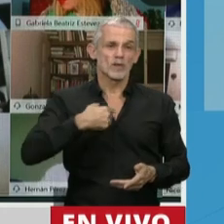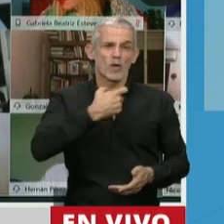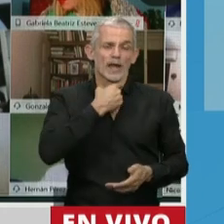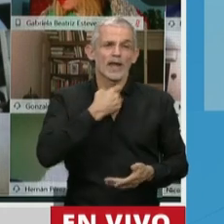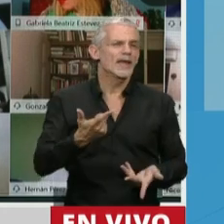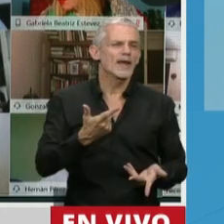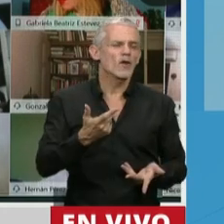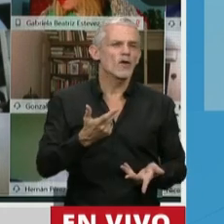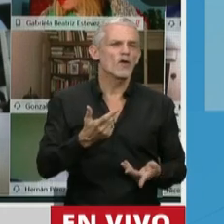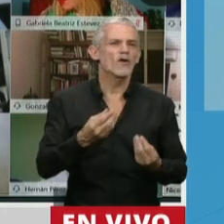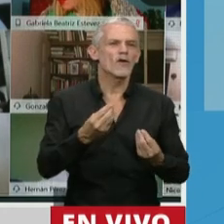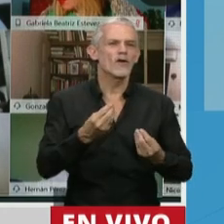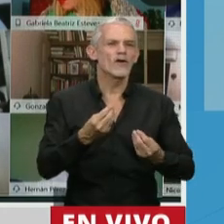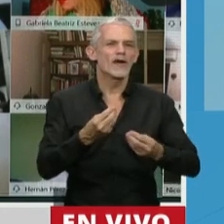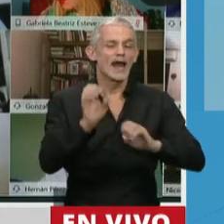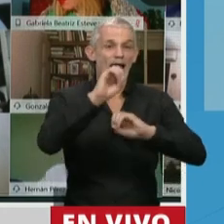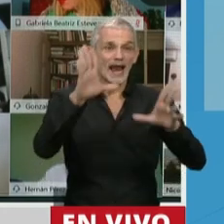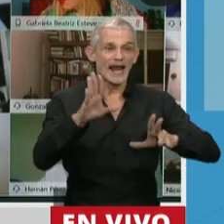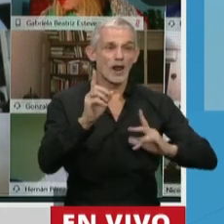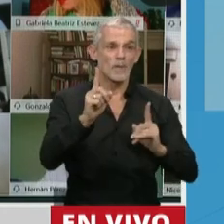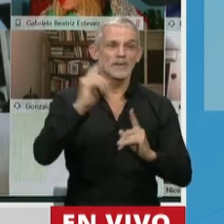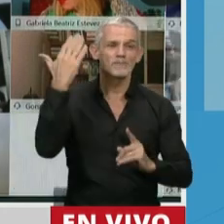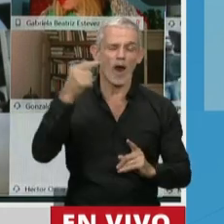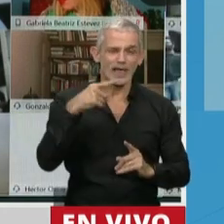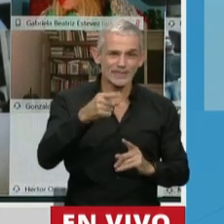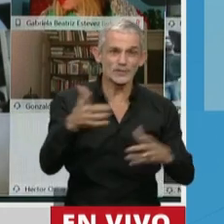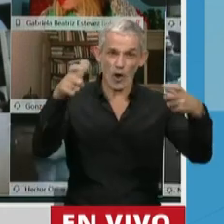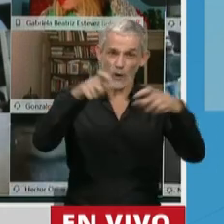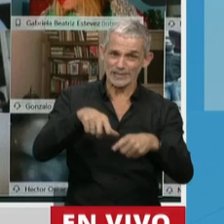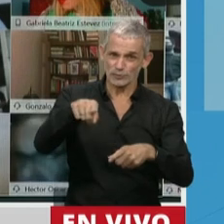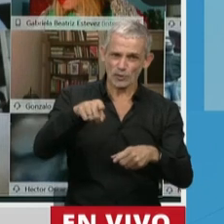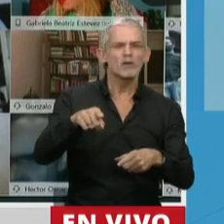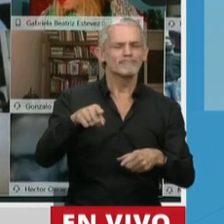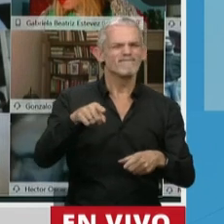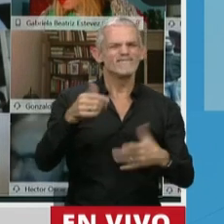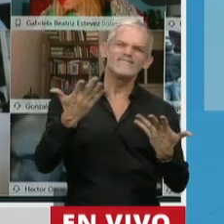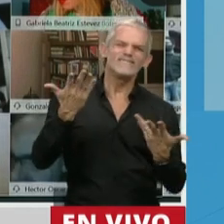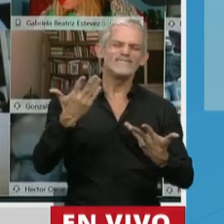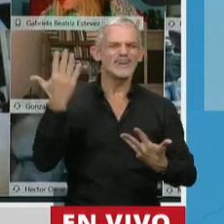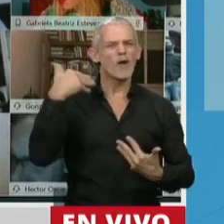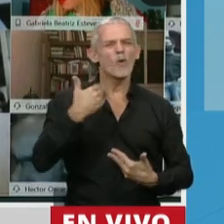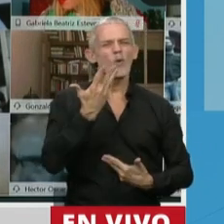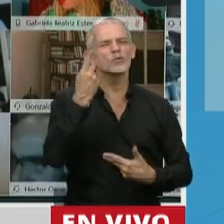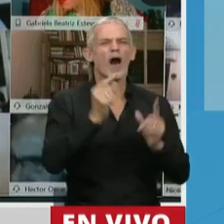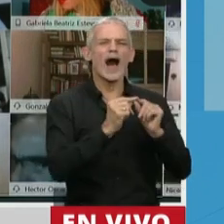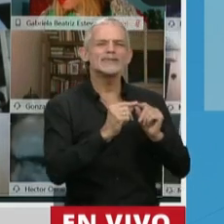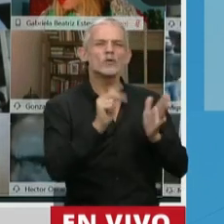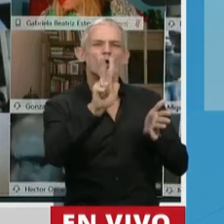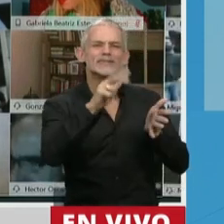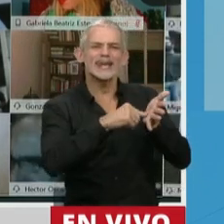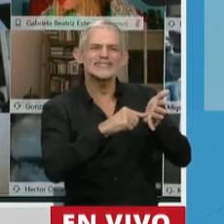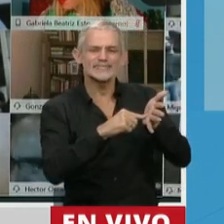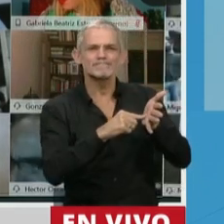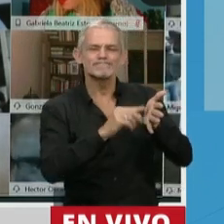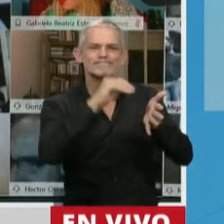dejar expresado, como lo hice en la Comisión, que nos hubiera gustado que en el artículo 3 sin fines